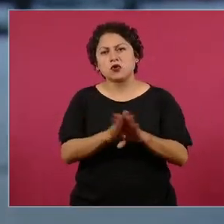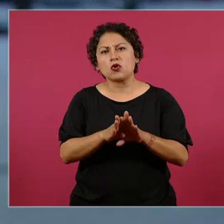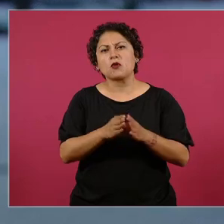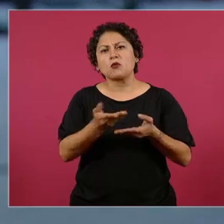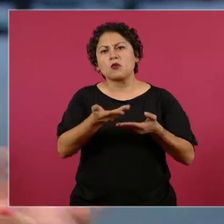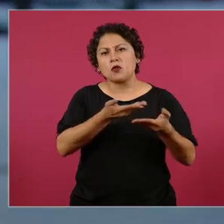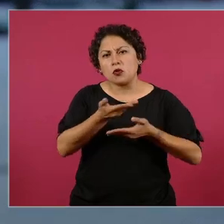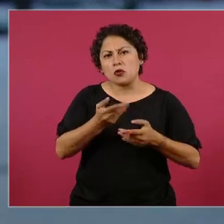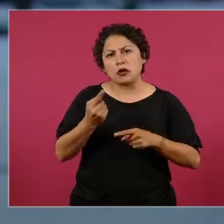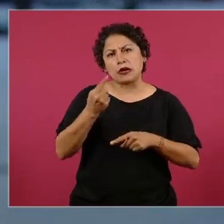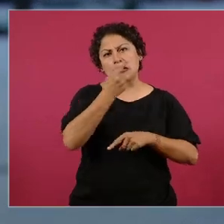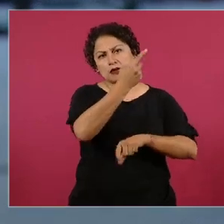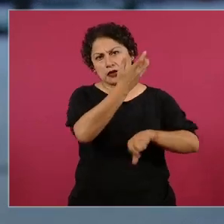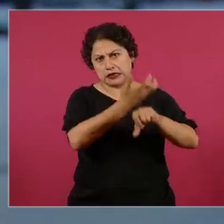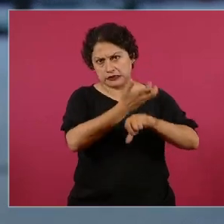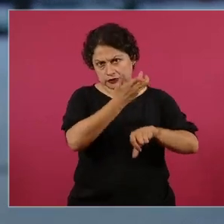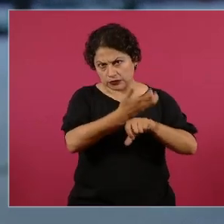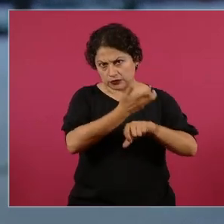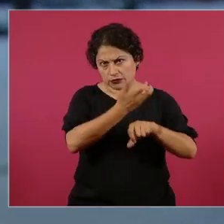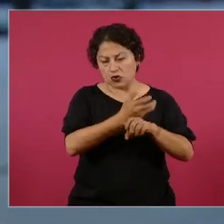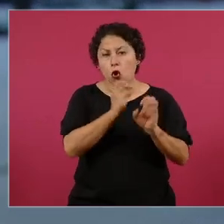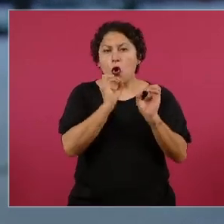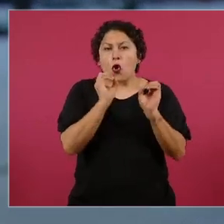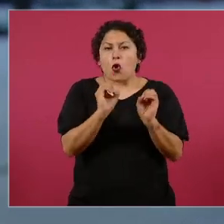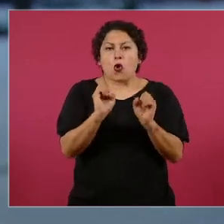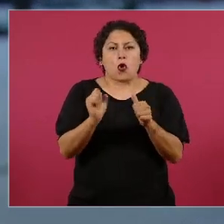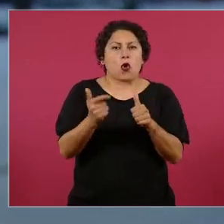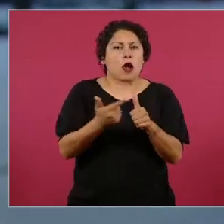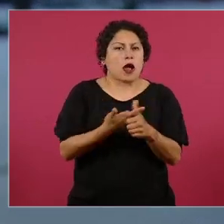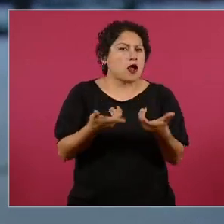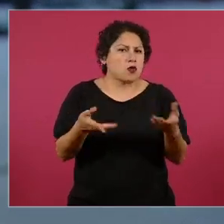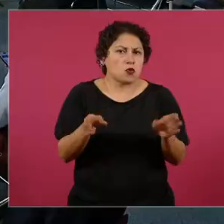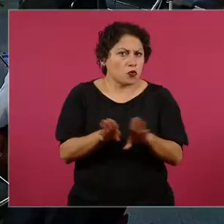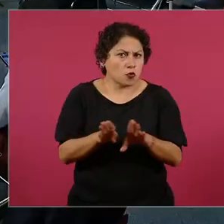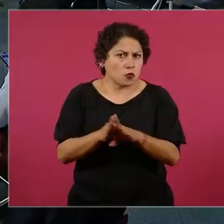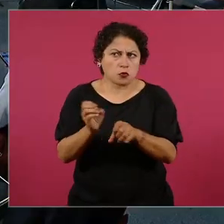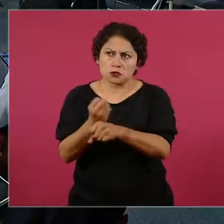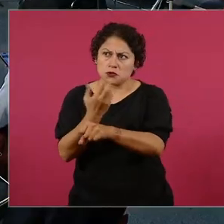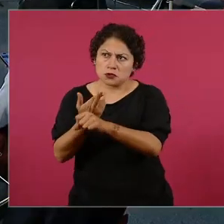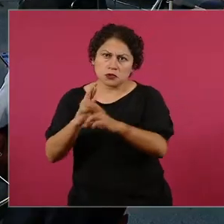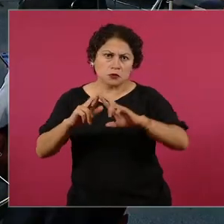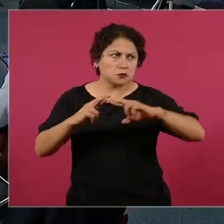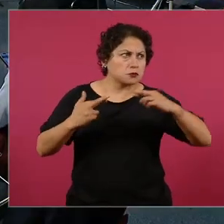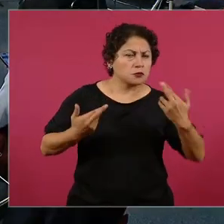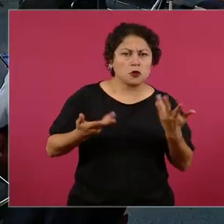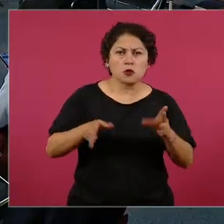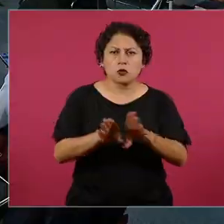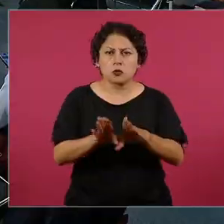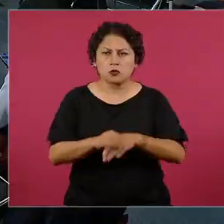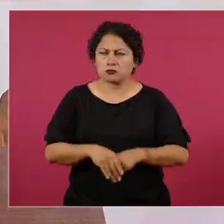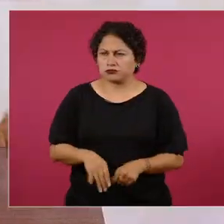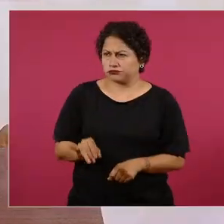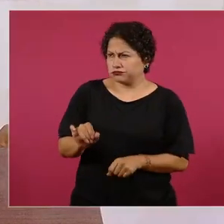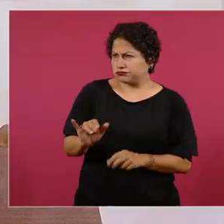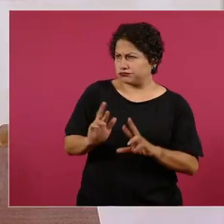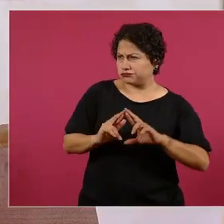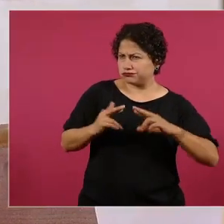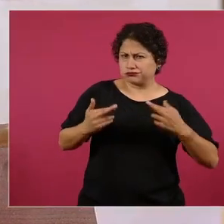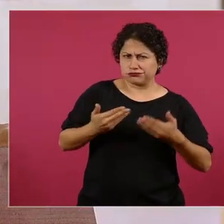para la cancillería respecto a esta relación precisamente continúa la relación eso no es ningún problema